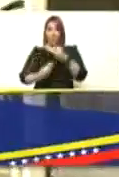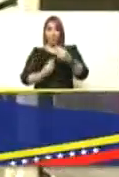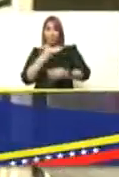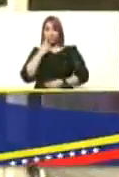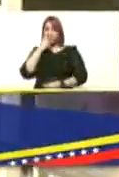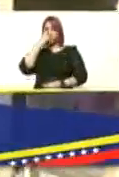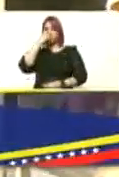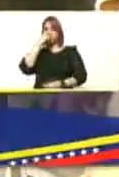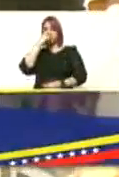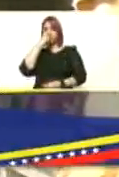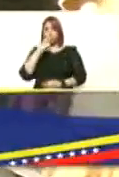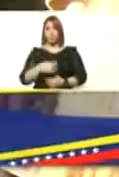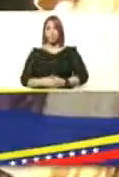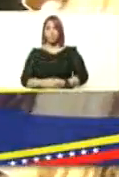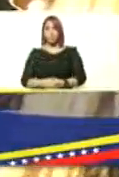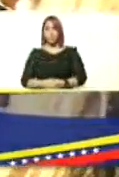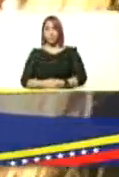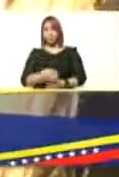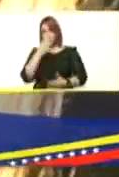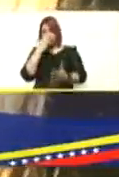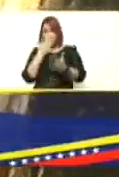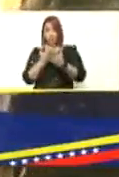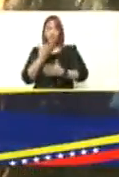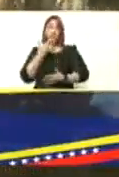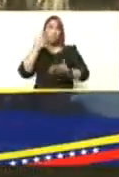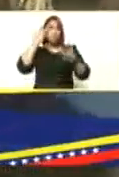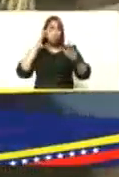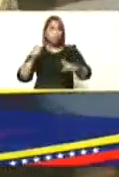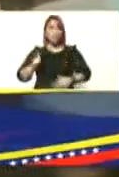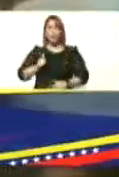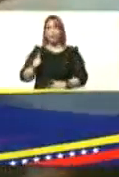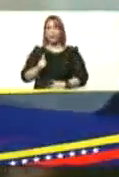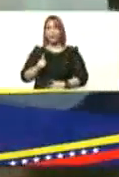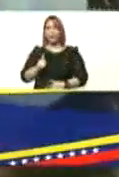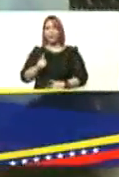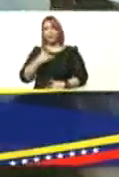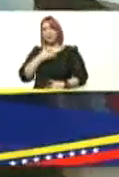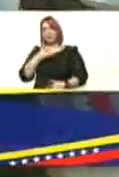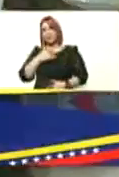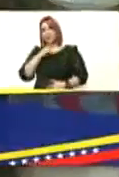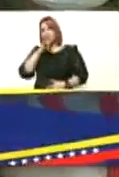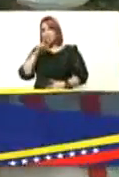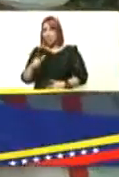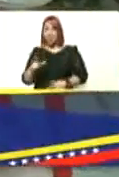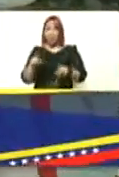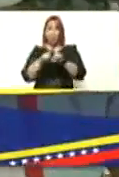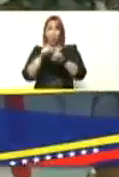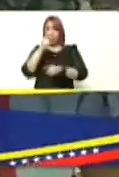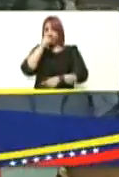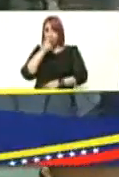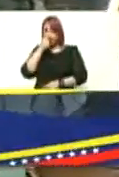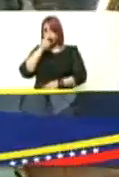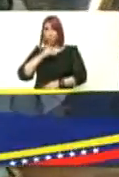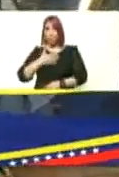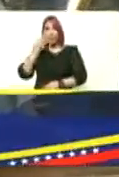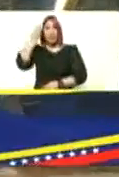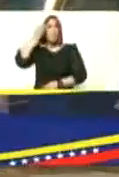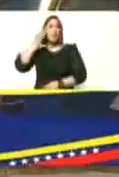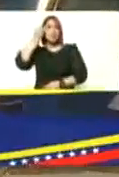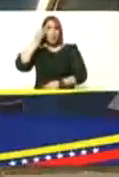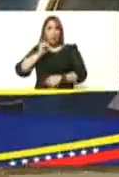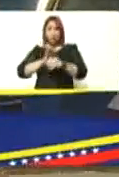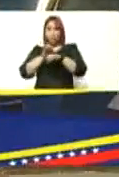de diagnóstico ante la sospecha de cualquier malestar semejante a la gripe uno puede pensar que es